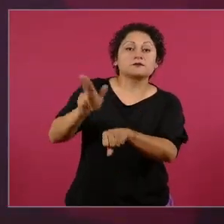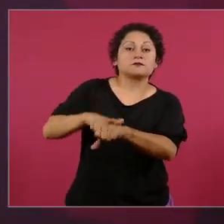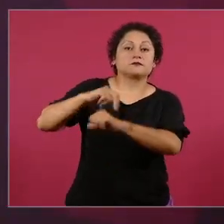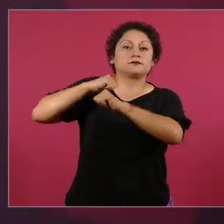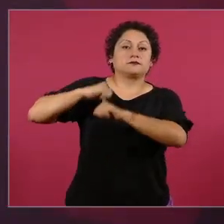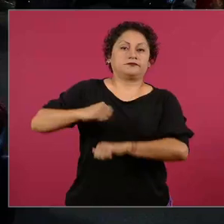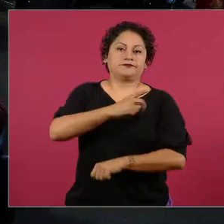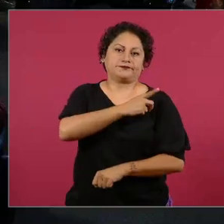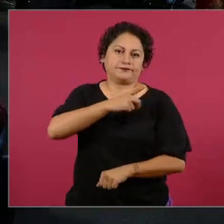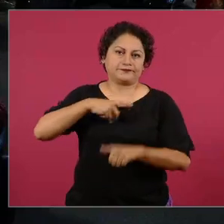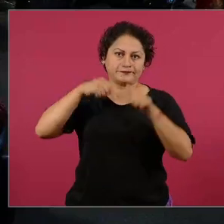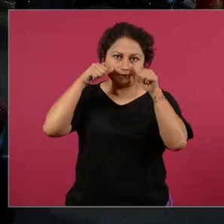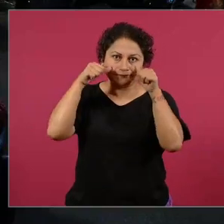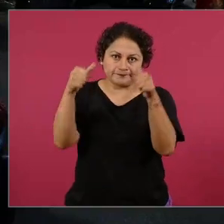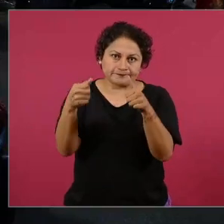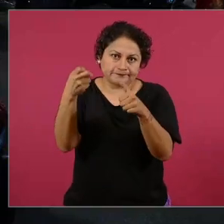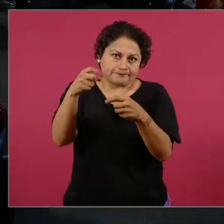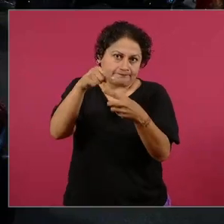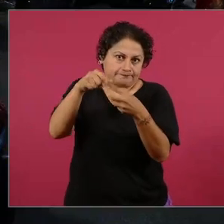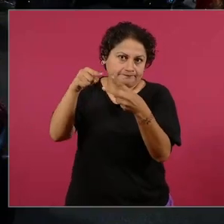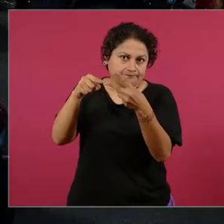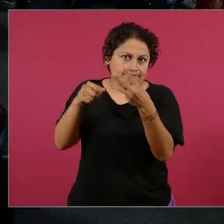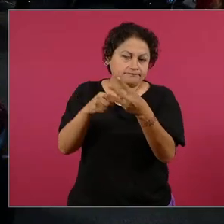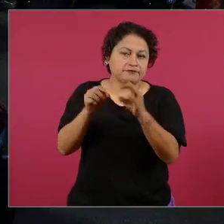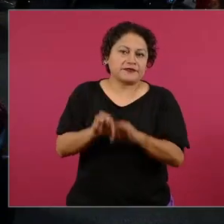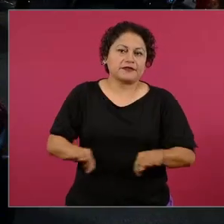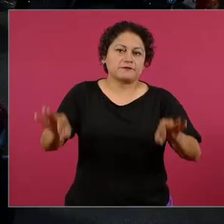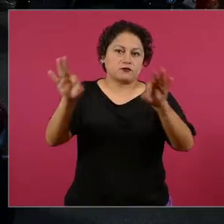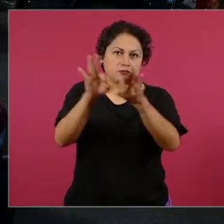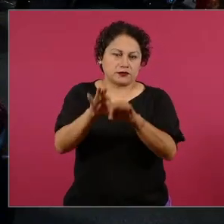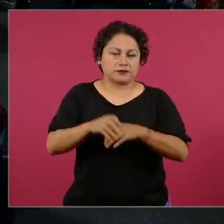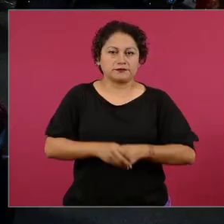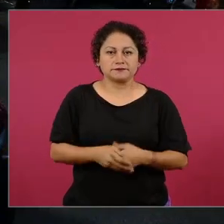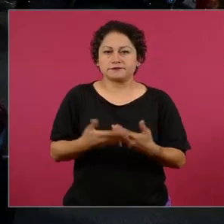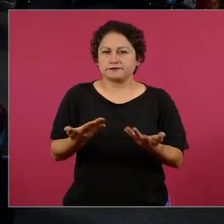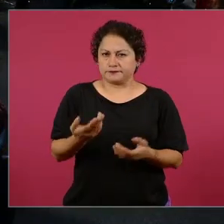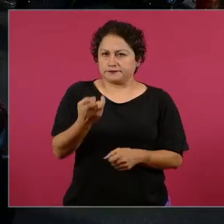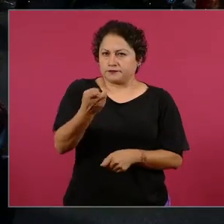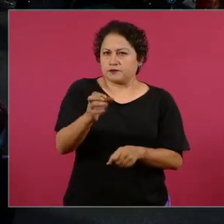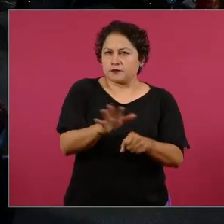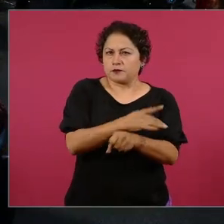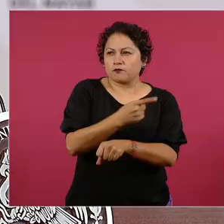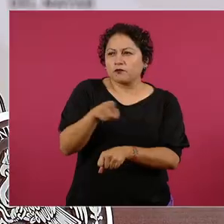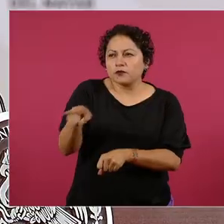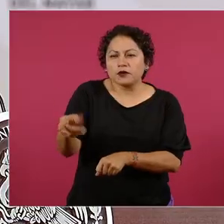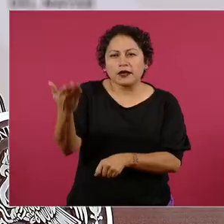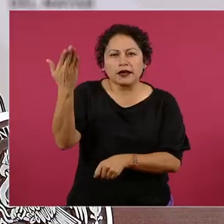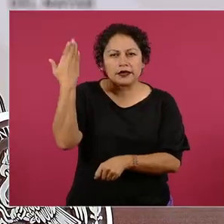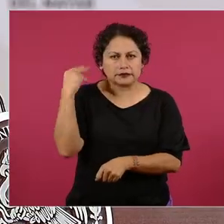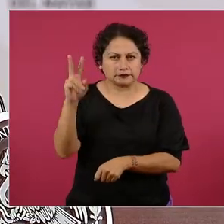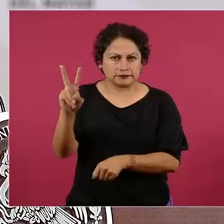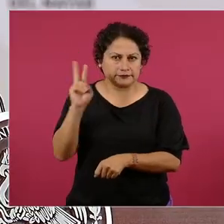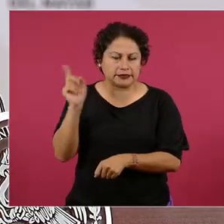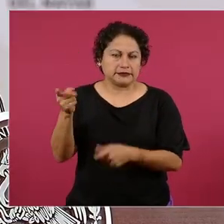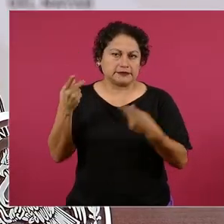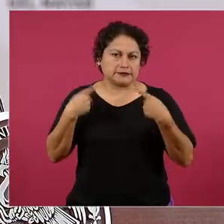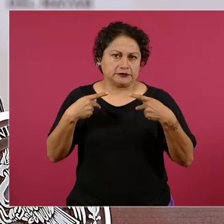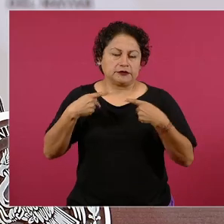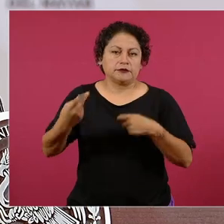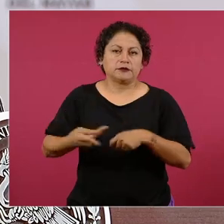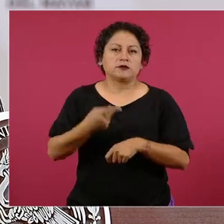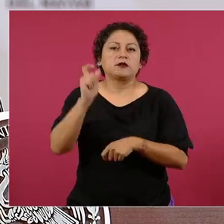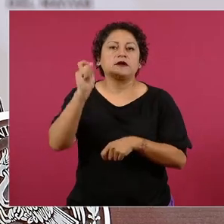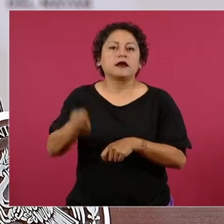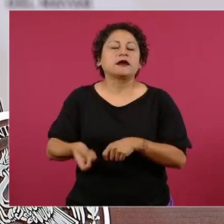que se preguntaba era justo de un contrato que además viene de un contrato consolidado. Muchos